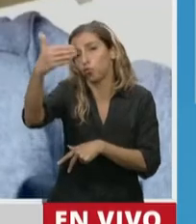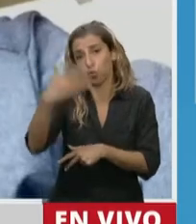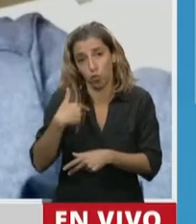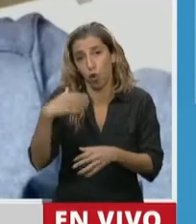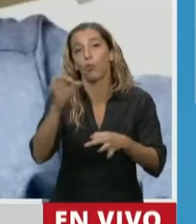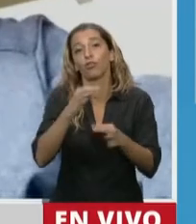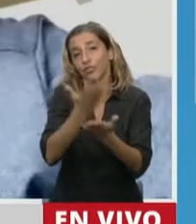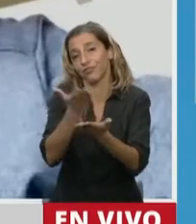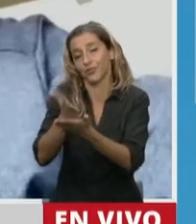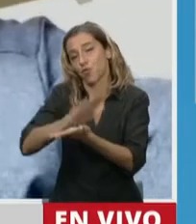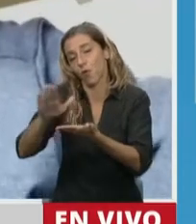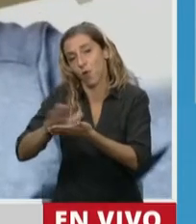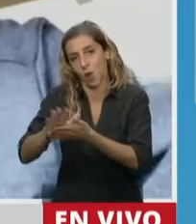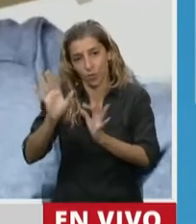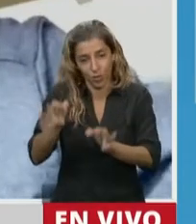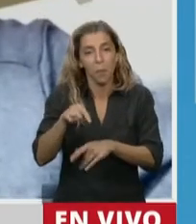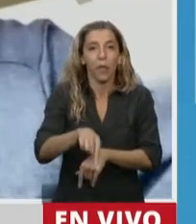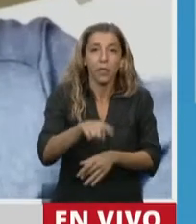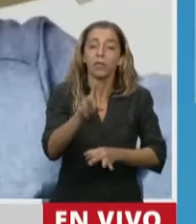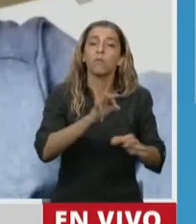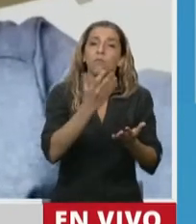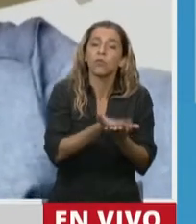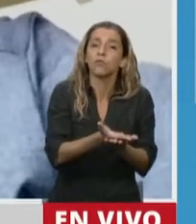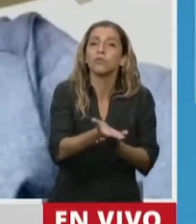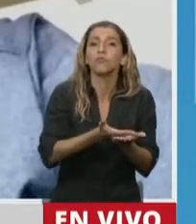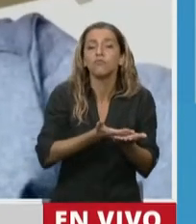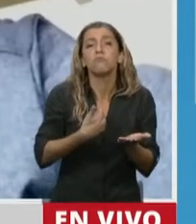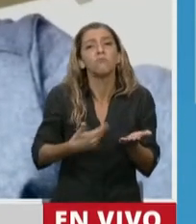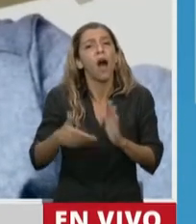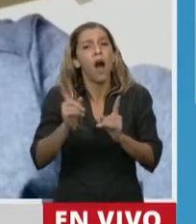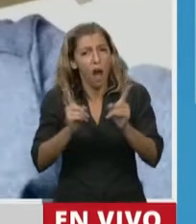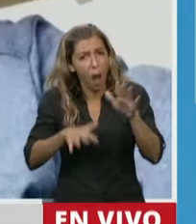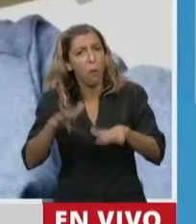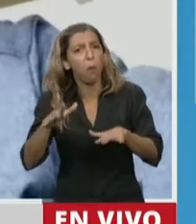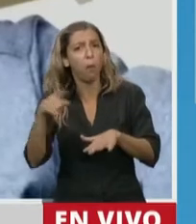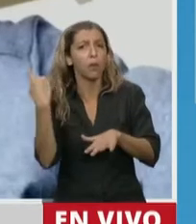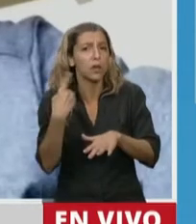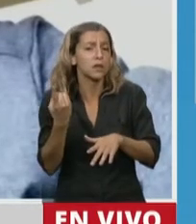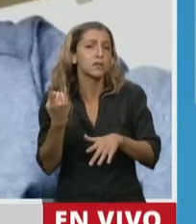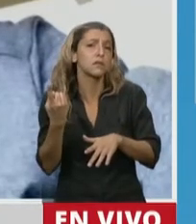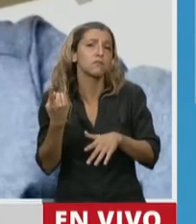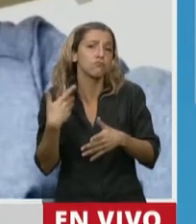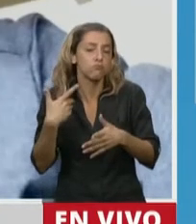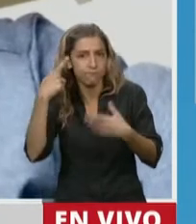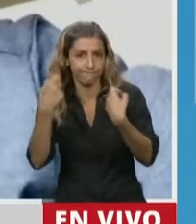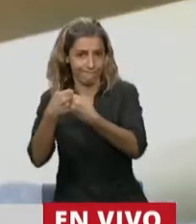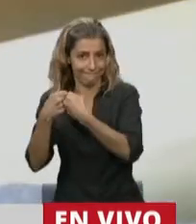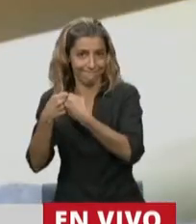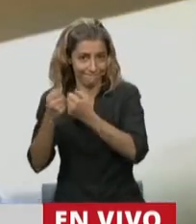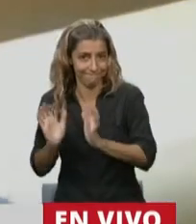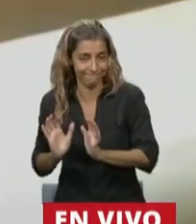por el hecho de que hemos logrado consensos y que esto supondría, vuelvo a decir,